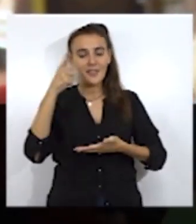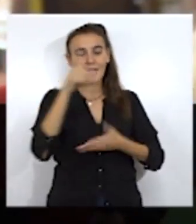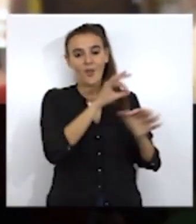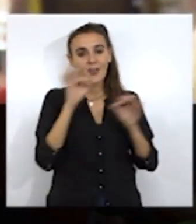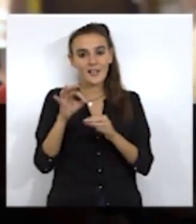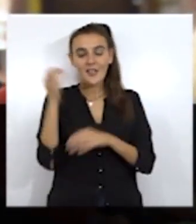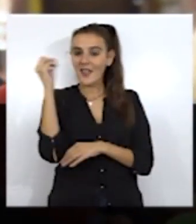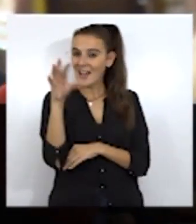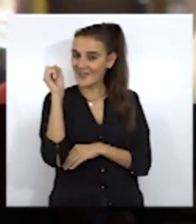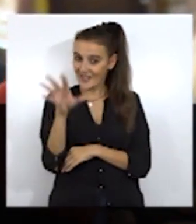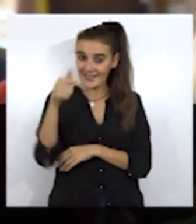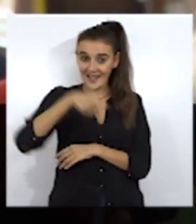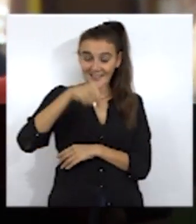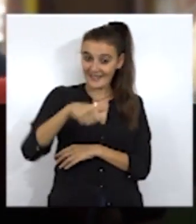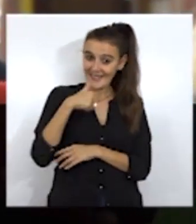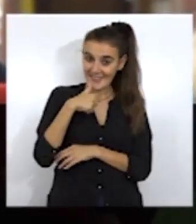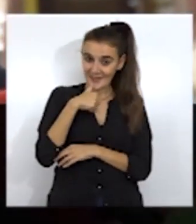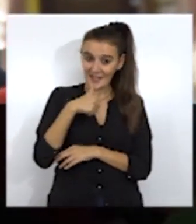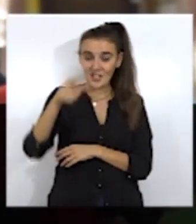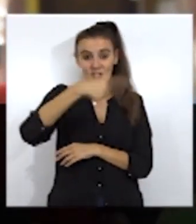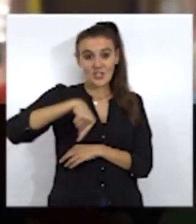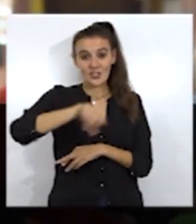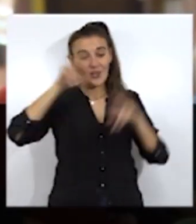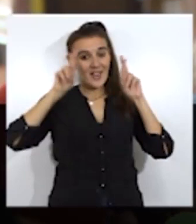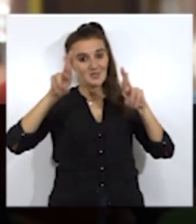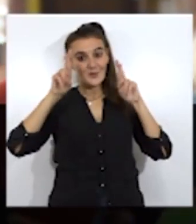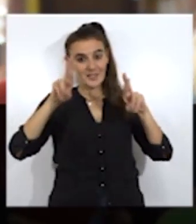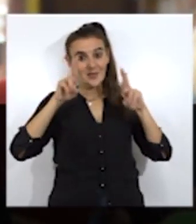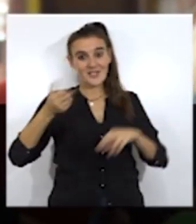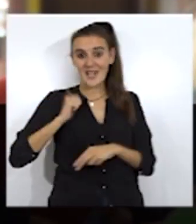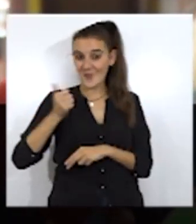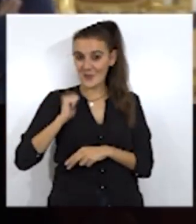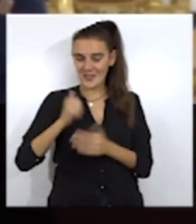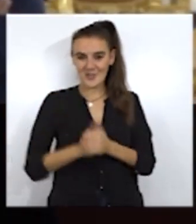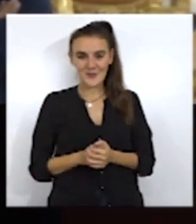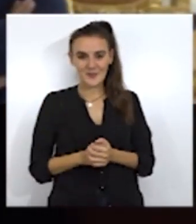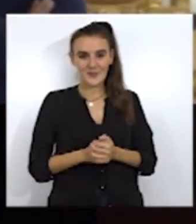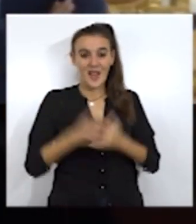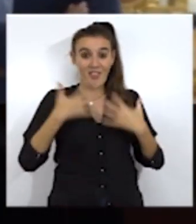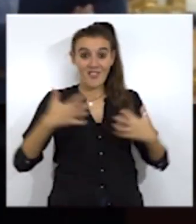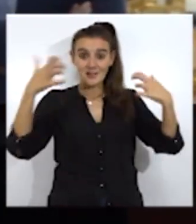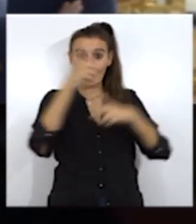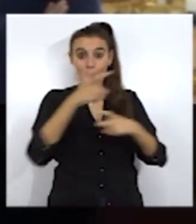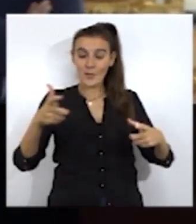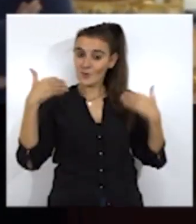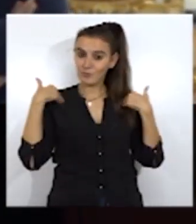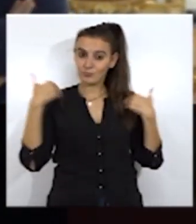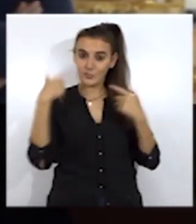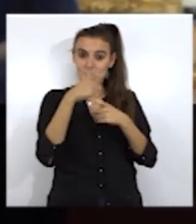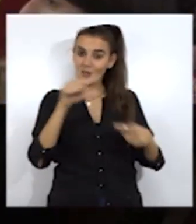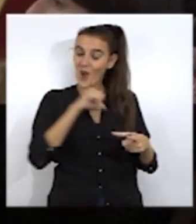de organizar el evento en nuestra ciudad. Y esperemos que sea provechoso. En este foro, los responsables